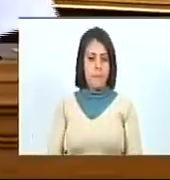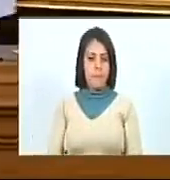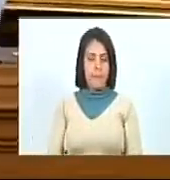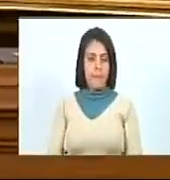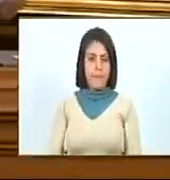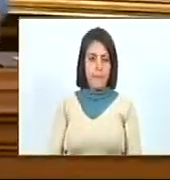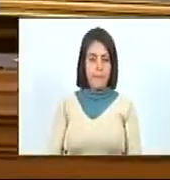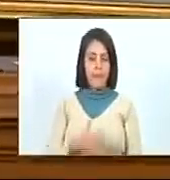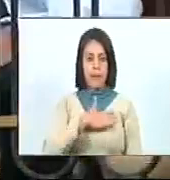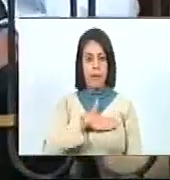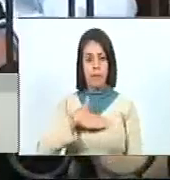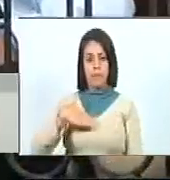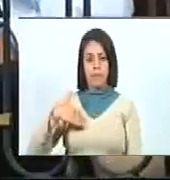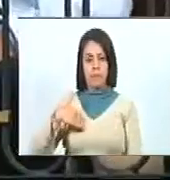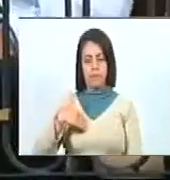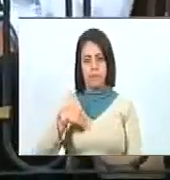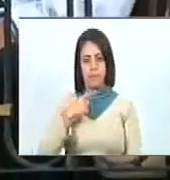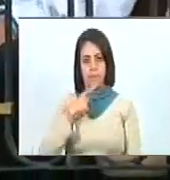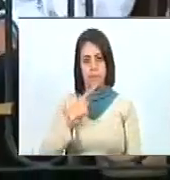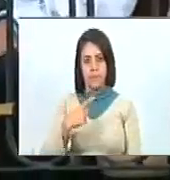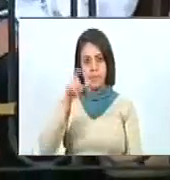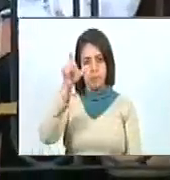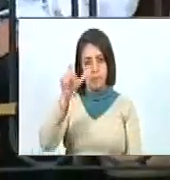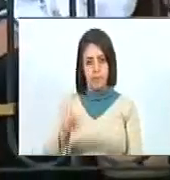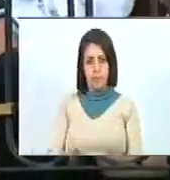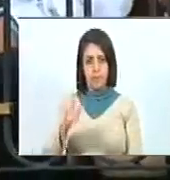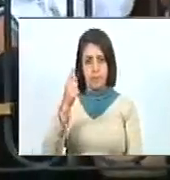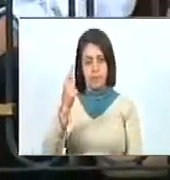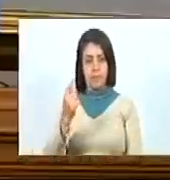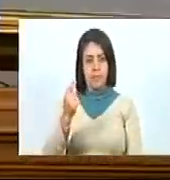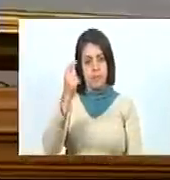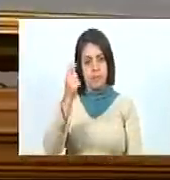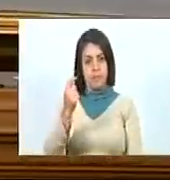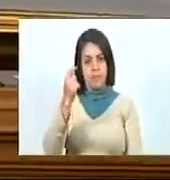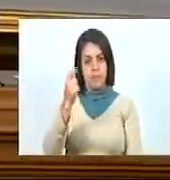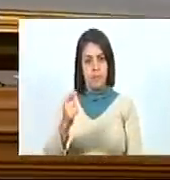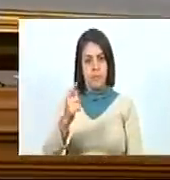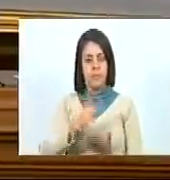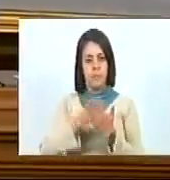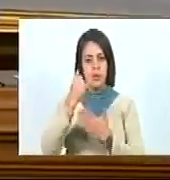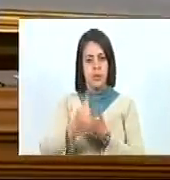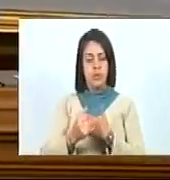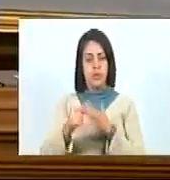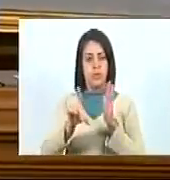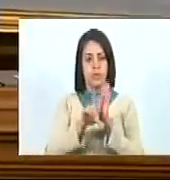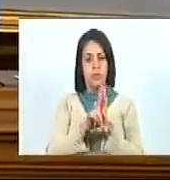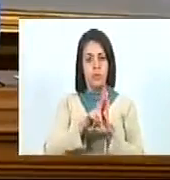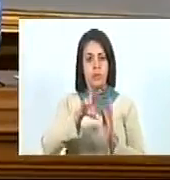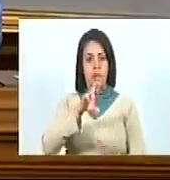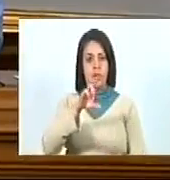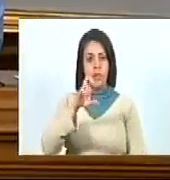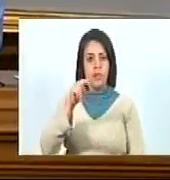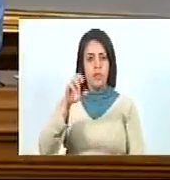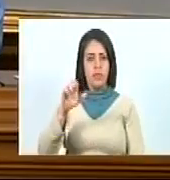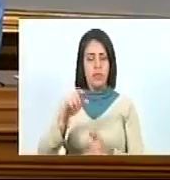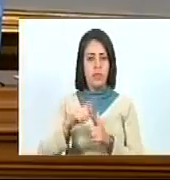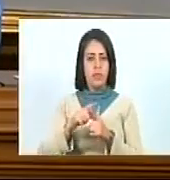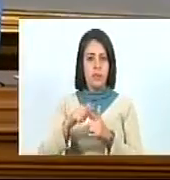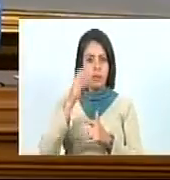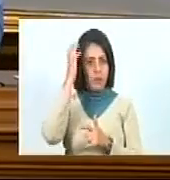Quiero Quiero Dejar En el Derecho De Palabra Para Presentar Este Proyecto De Ley Al Diputado René Coltab Vivas